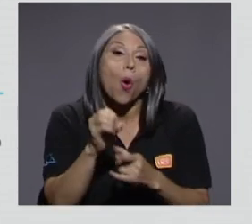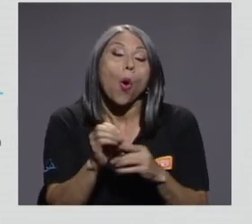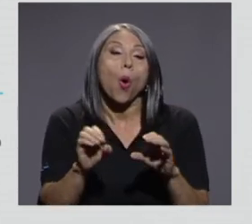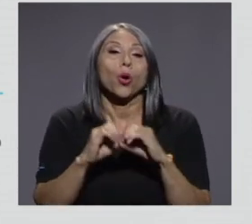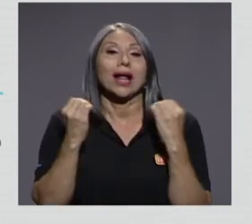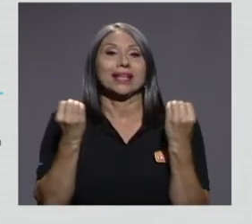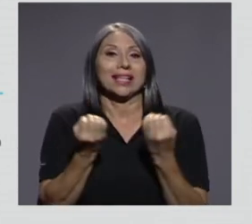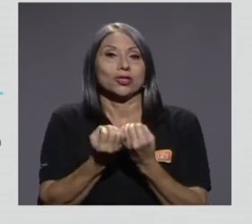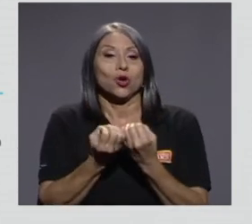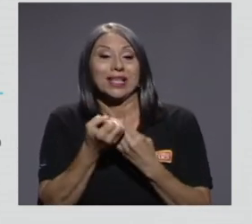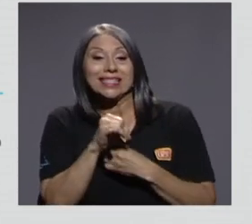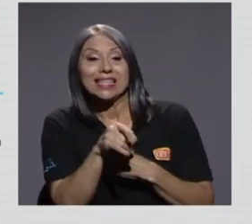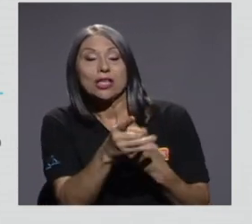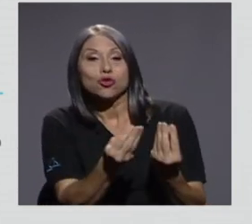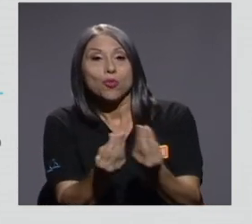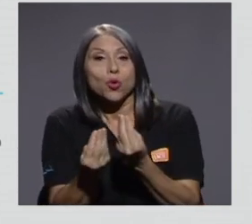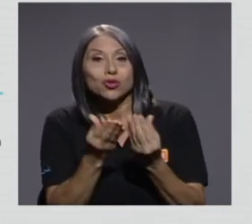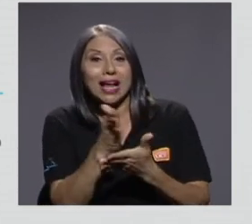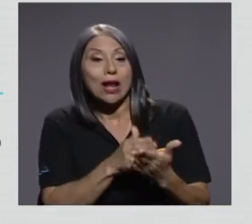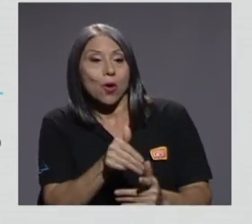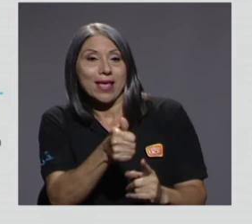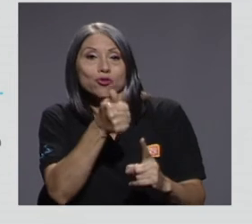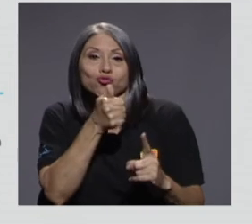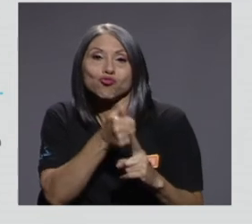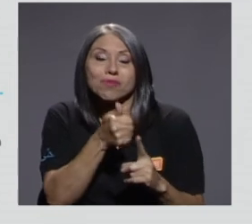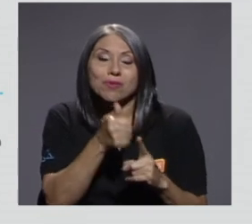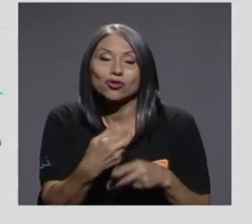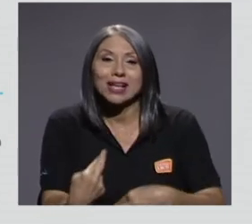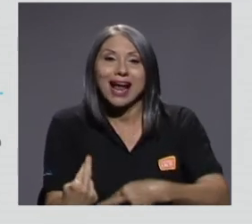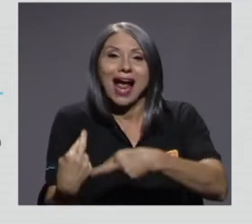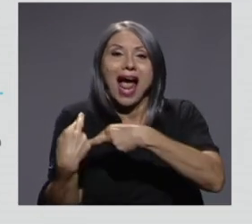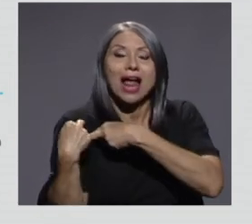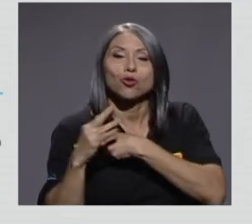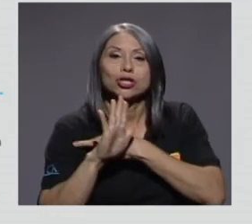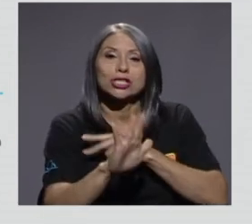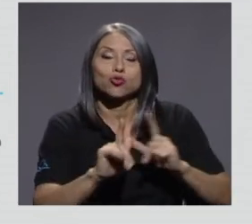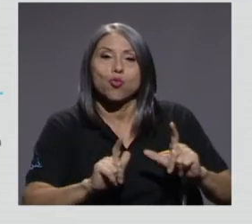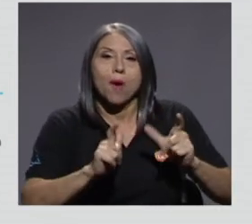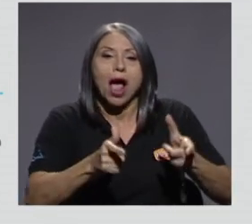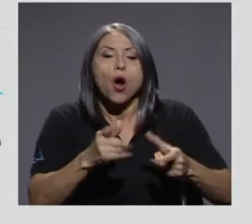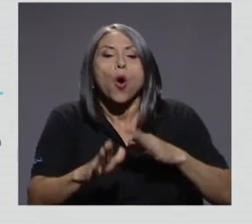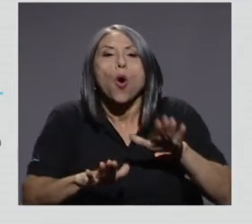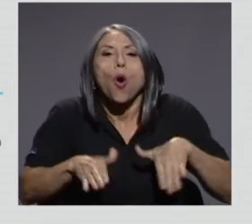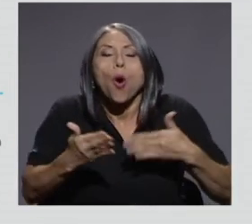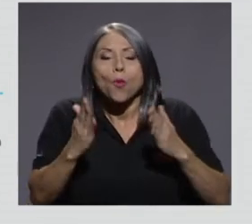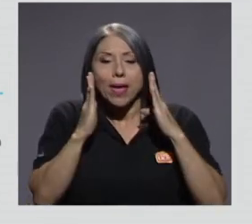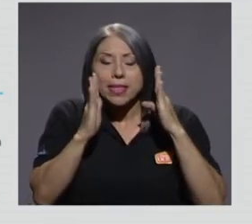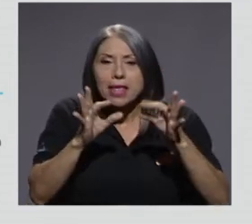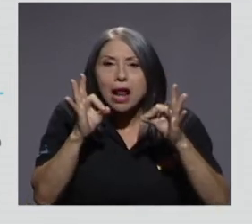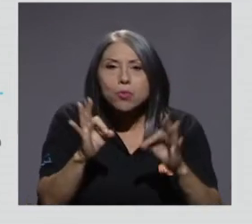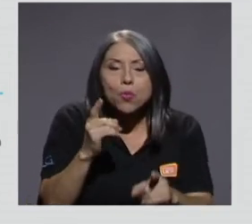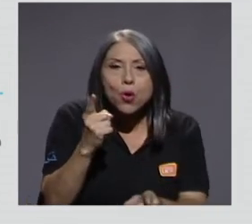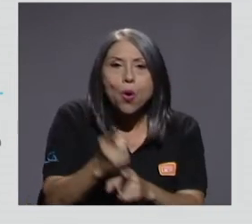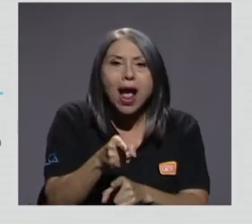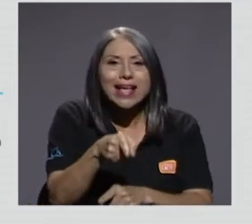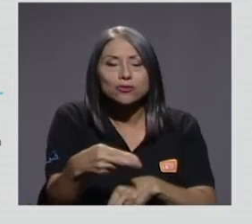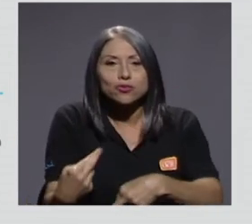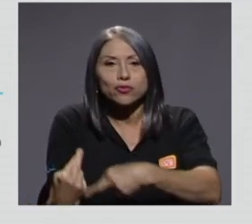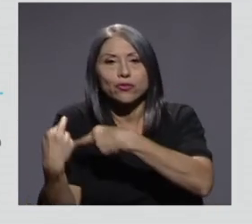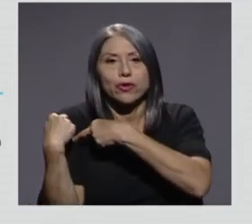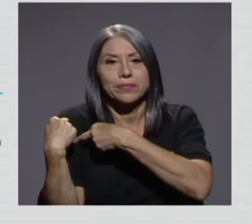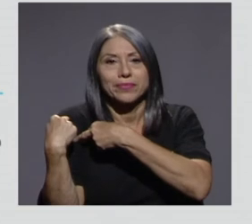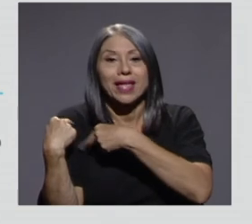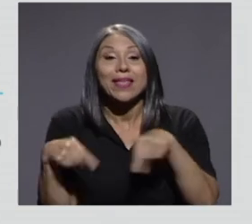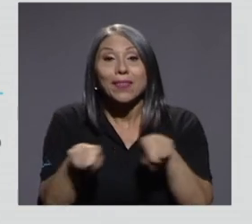produce algo se haga cargo de los propios residuos que genera. Y eso es una responsabilidad. Y como les dije al principio,